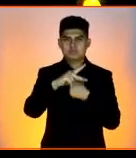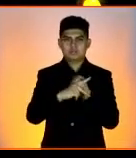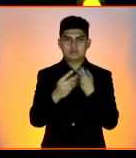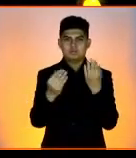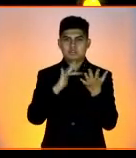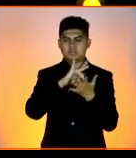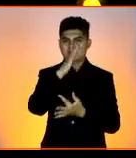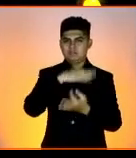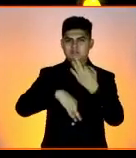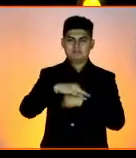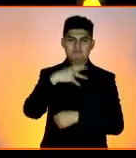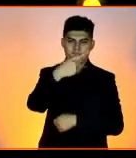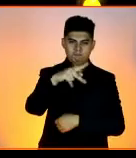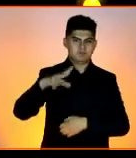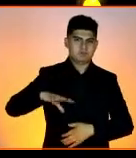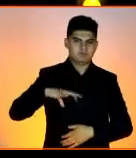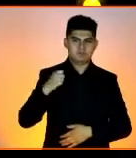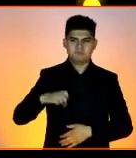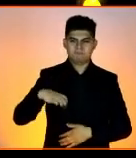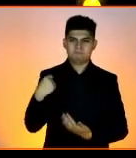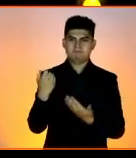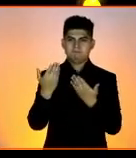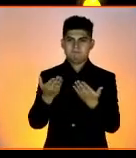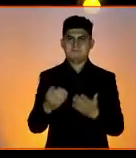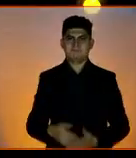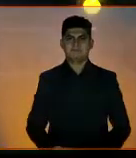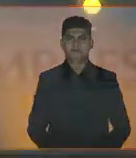gracias por todo su esfuerzo. Adelante, por favor.